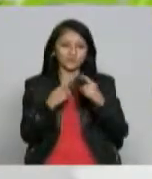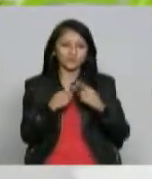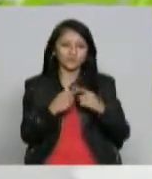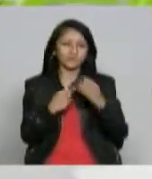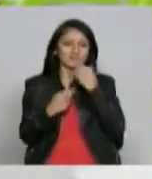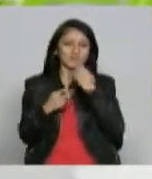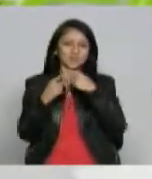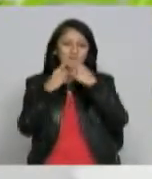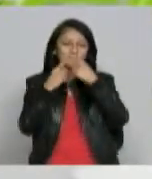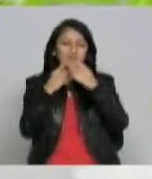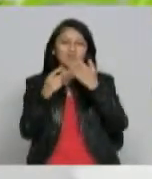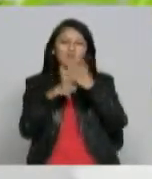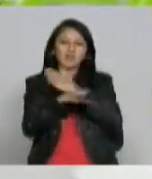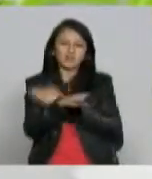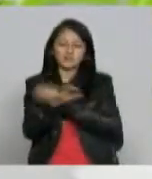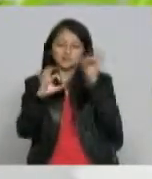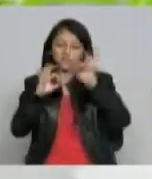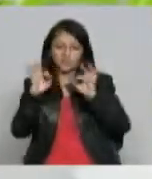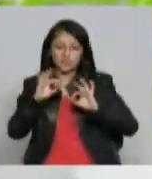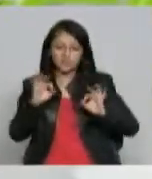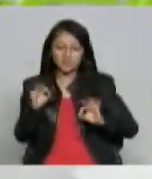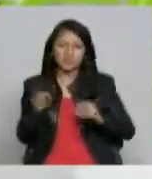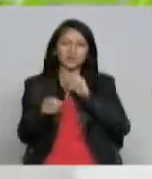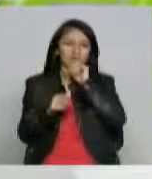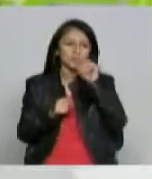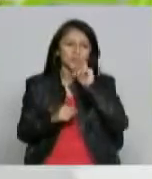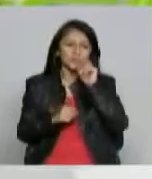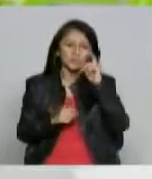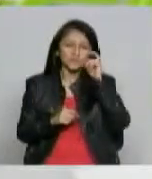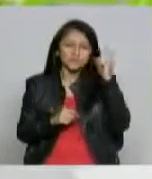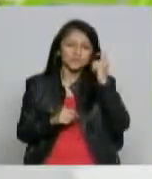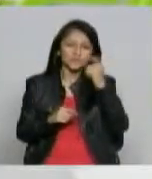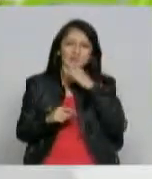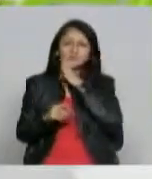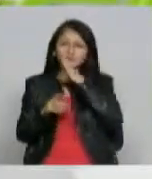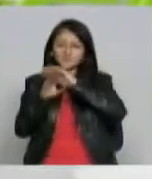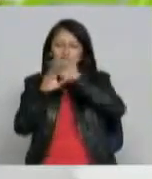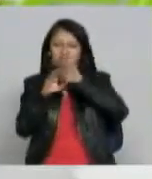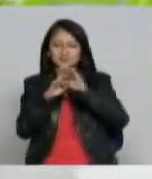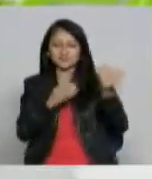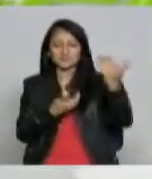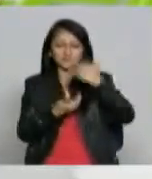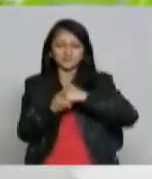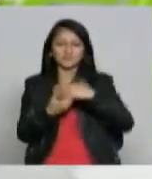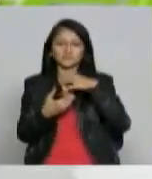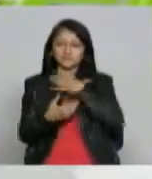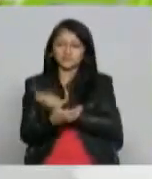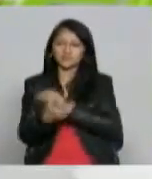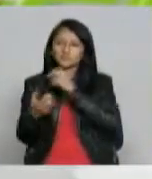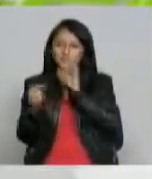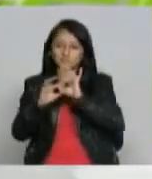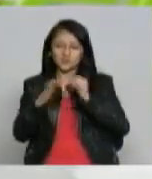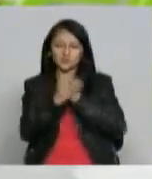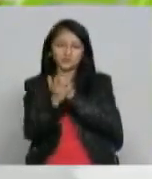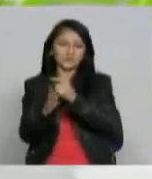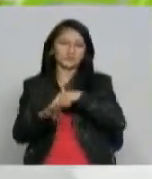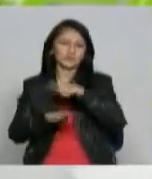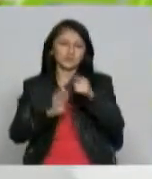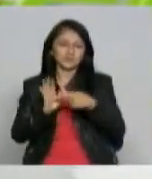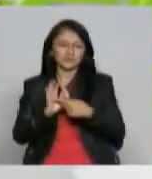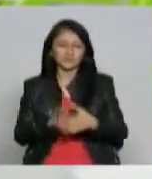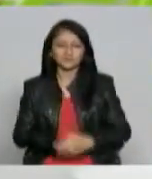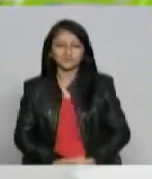una programación previa producción previa organización dentro del canal podamos tener grabarlos como invitados y grabar sala de prensa